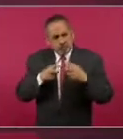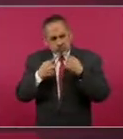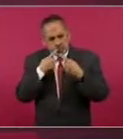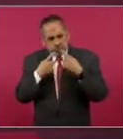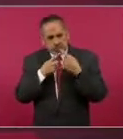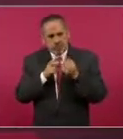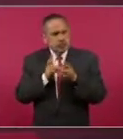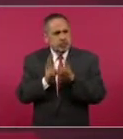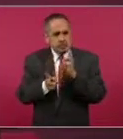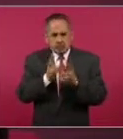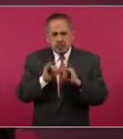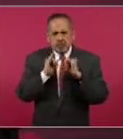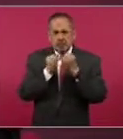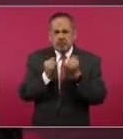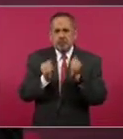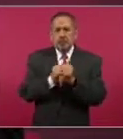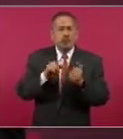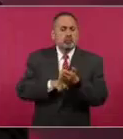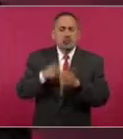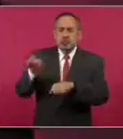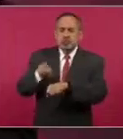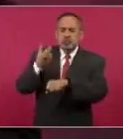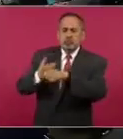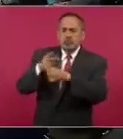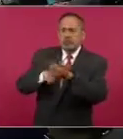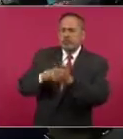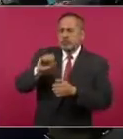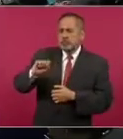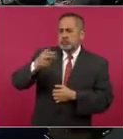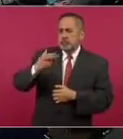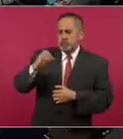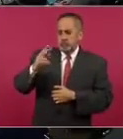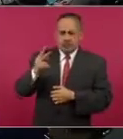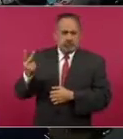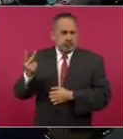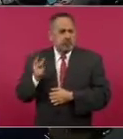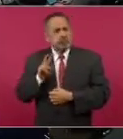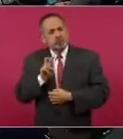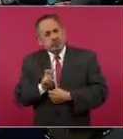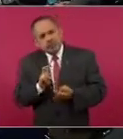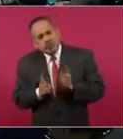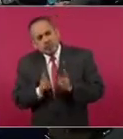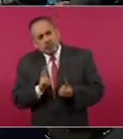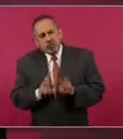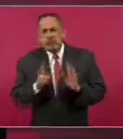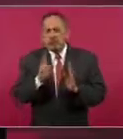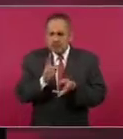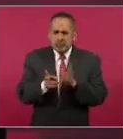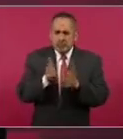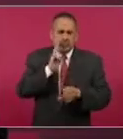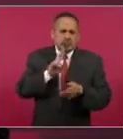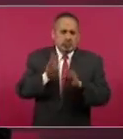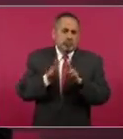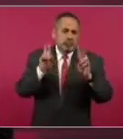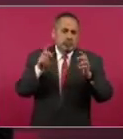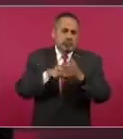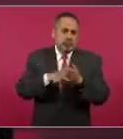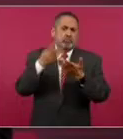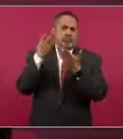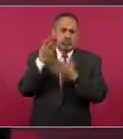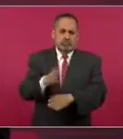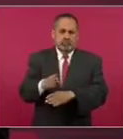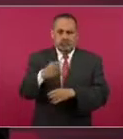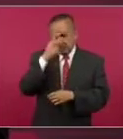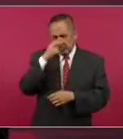recibir junto con el secretario de Hacienda y seguramente se va a hablar del tema del banco